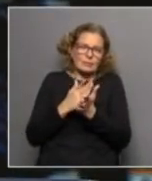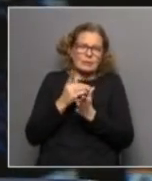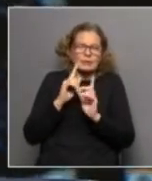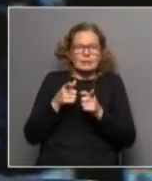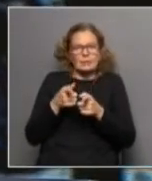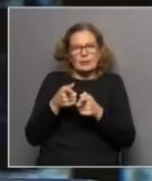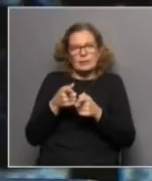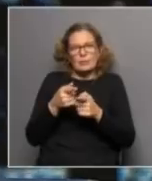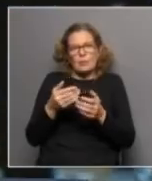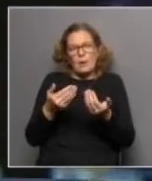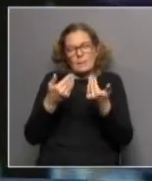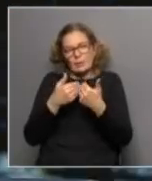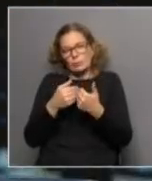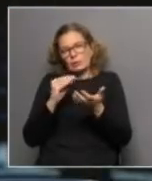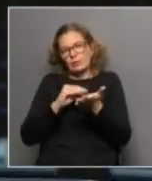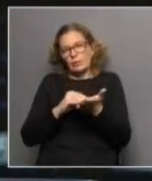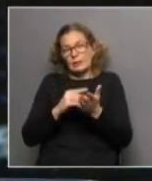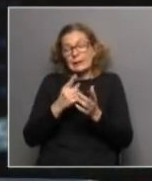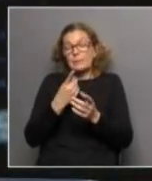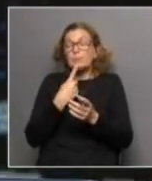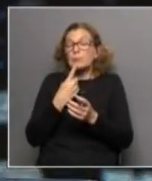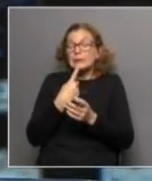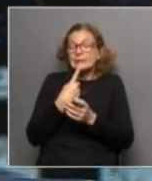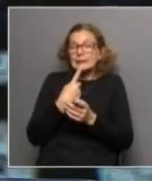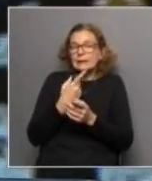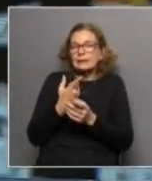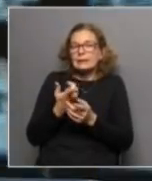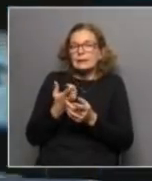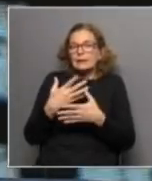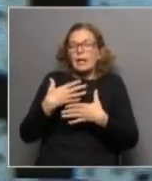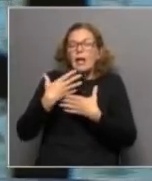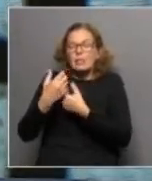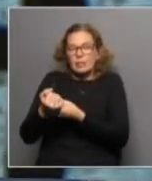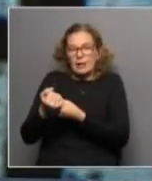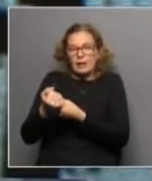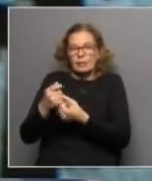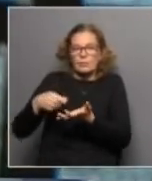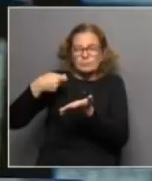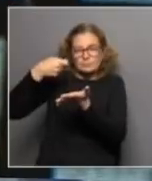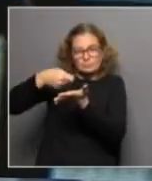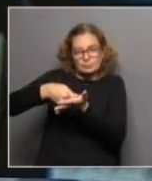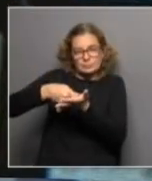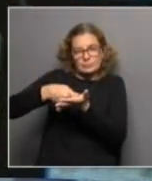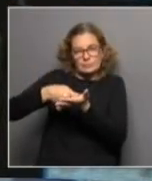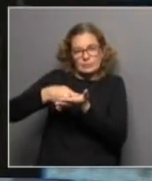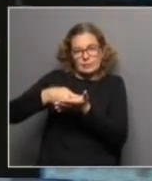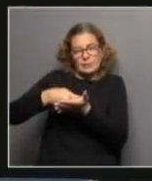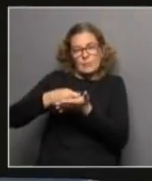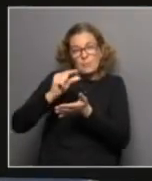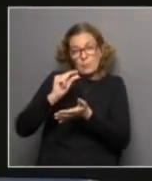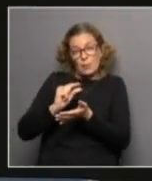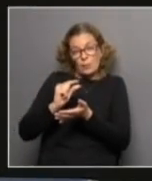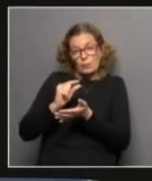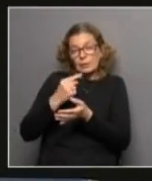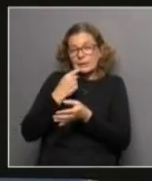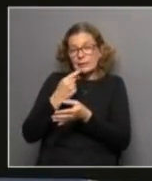a las preguntas sobre las políticas, las políticas que se han dado de transferencias han sido bastante magras en términos